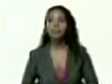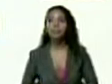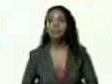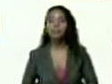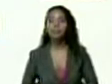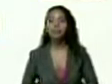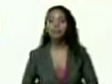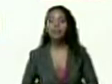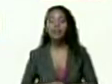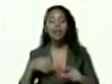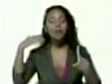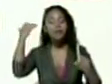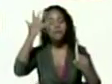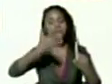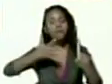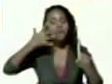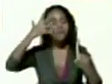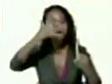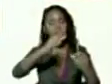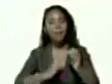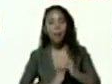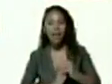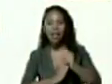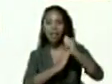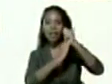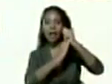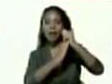de adiestramiento para el liderazgo